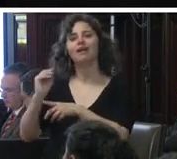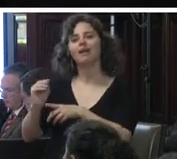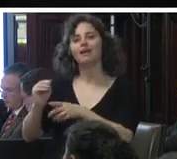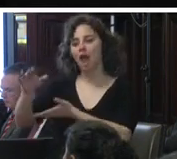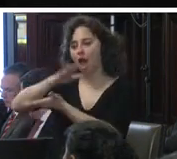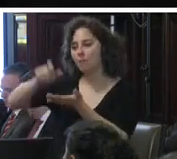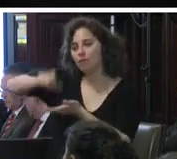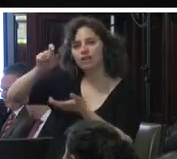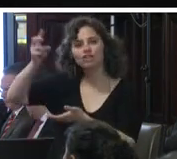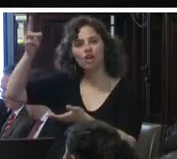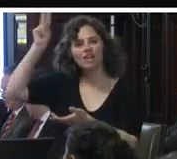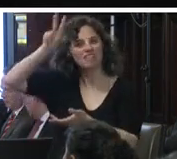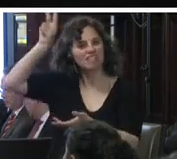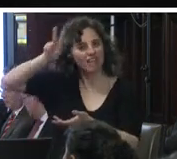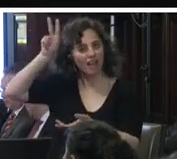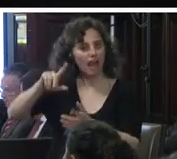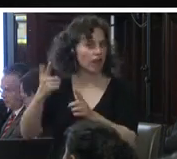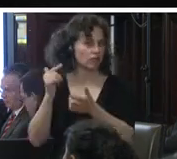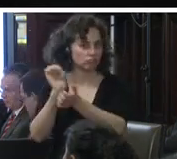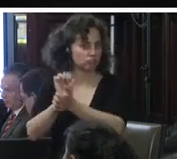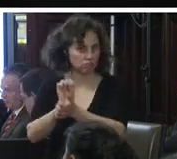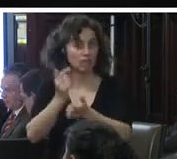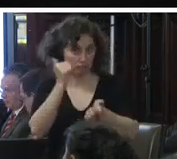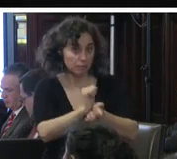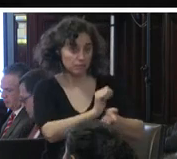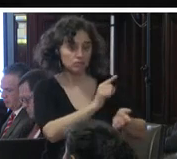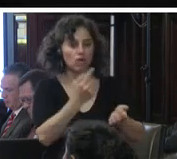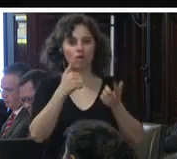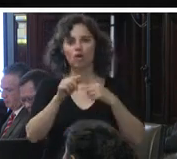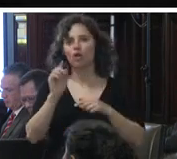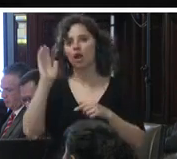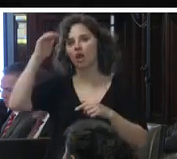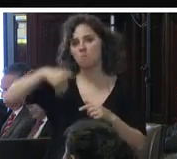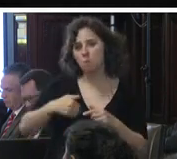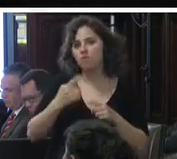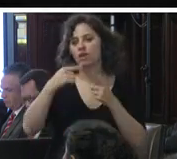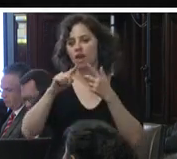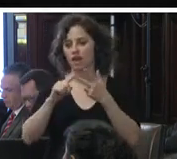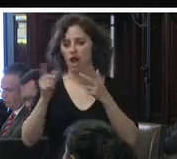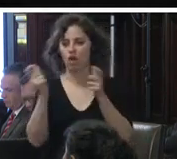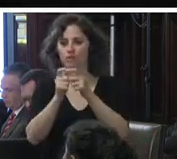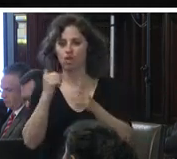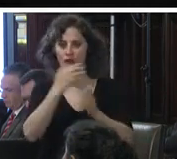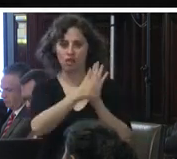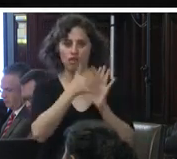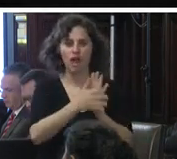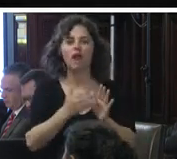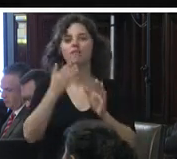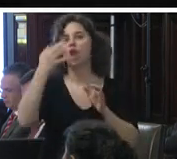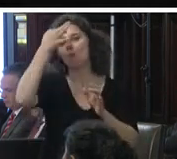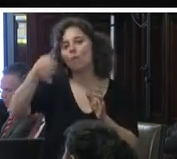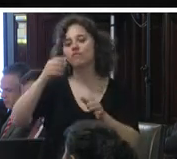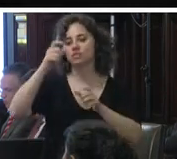la población indígena privada de su libertad la Procuraduría General de la República con la Comisión Nacional para el Desarrollo de los Pueblos